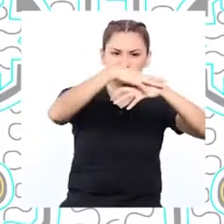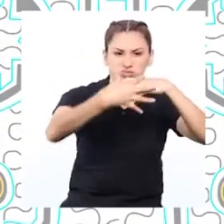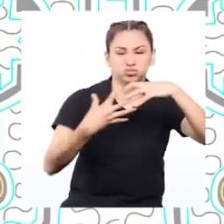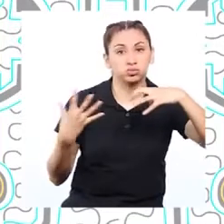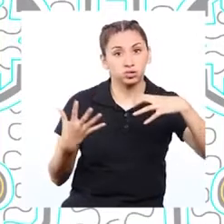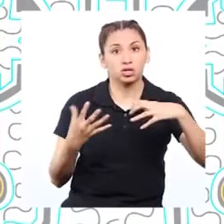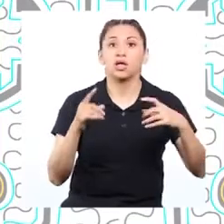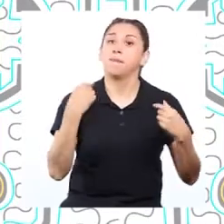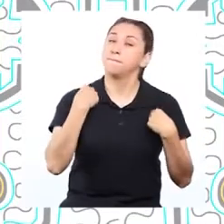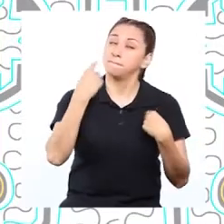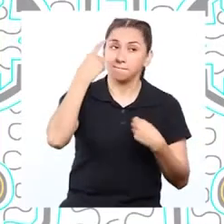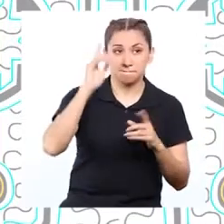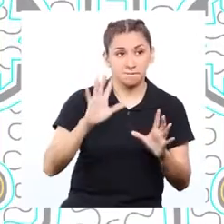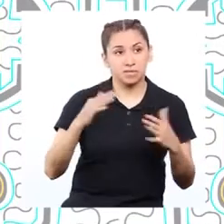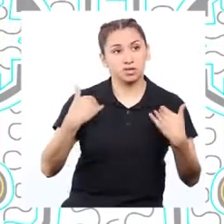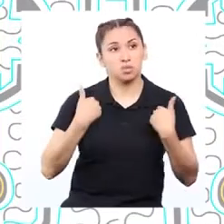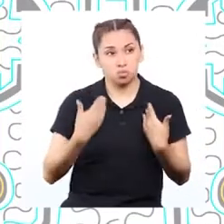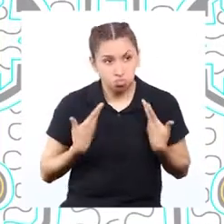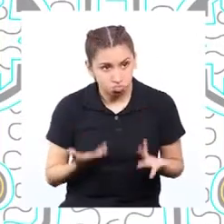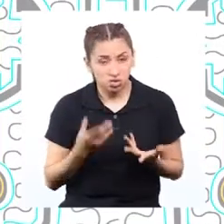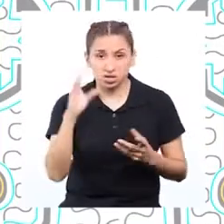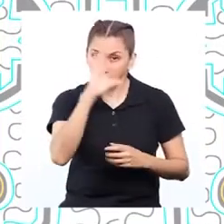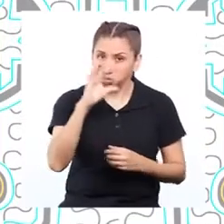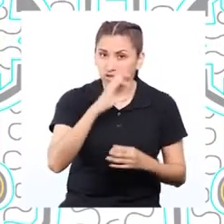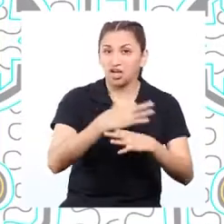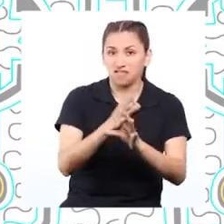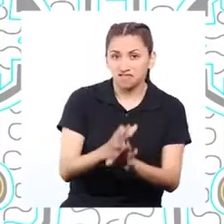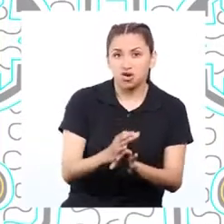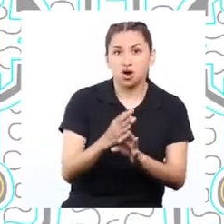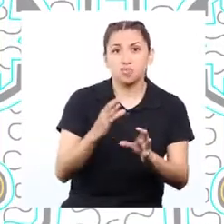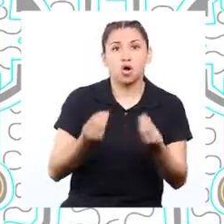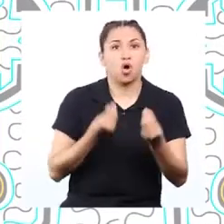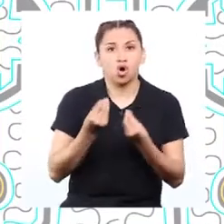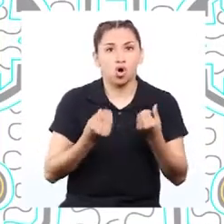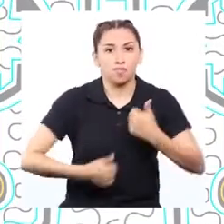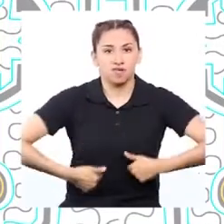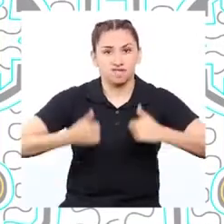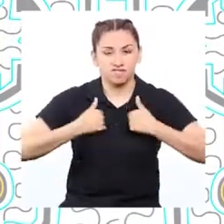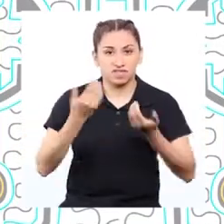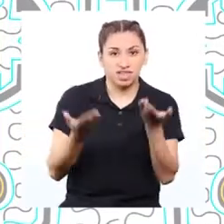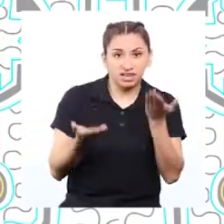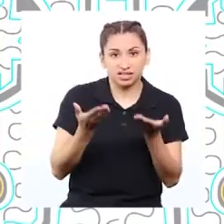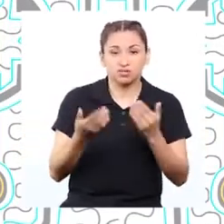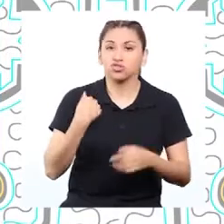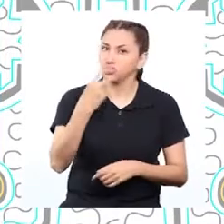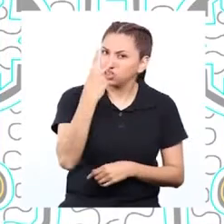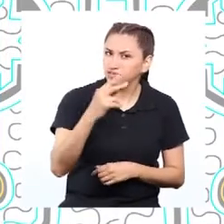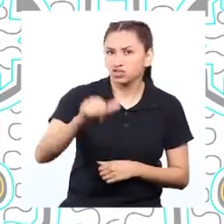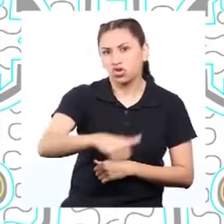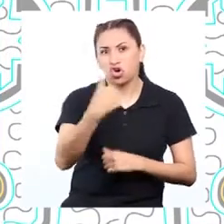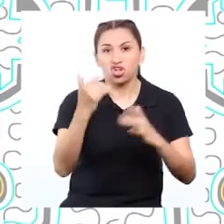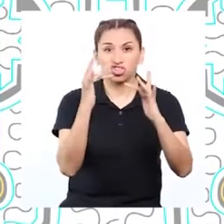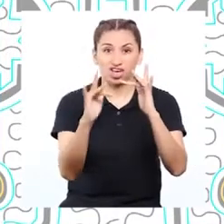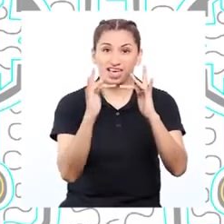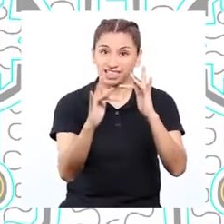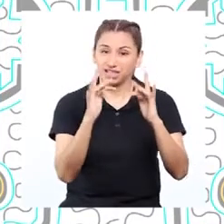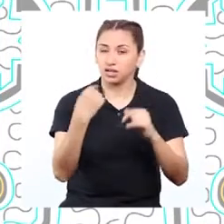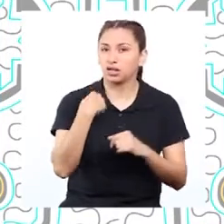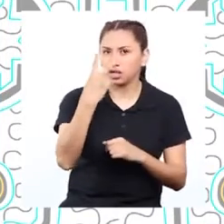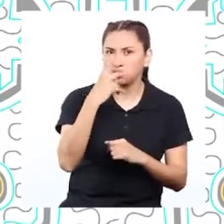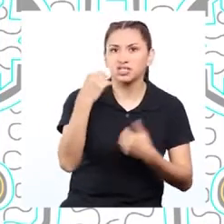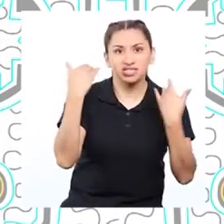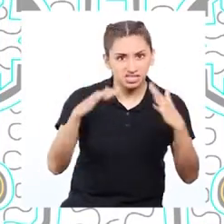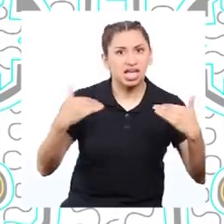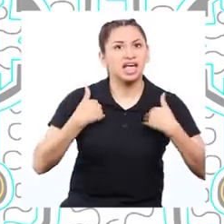podemos encontrar maneras adecuadas de vivir en equilibrio. Yo he visto en Internet que en otros países ya están